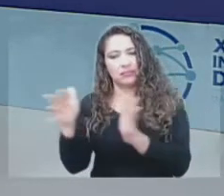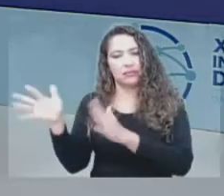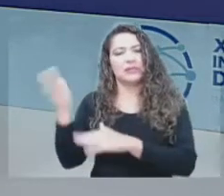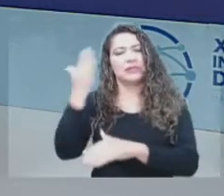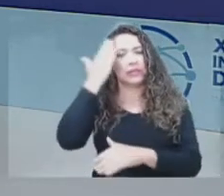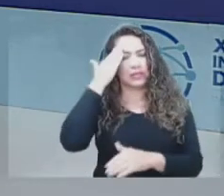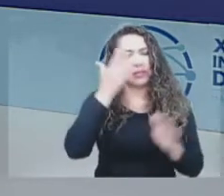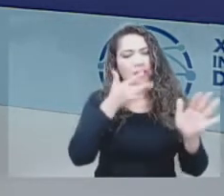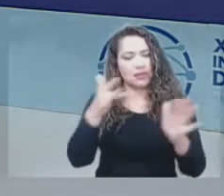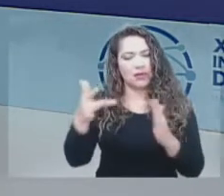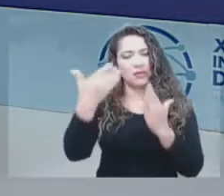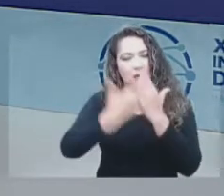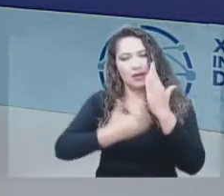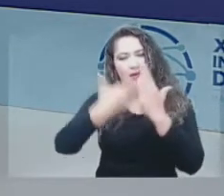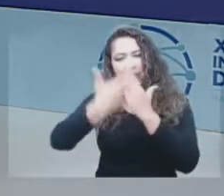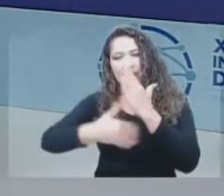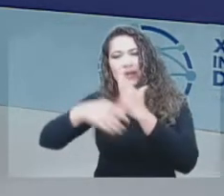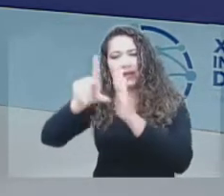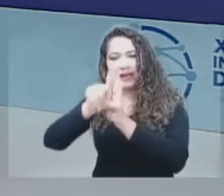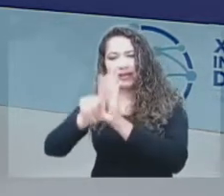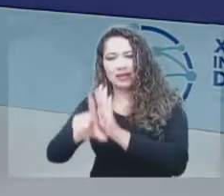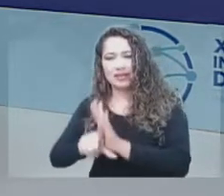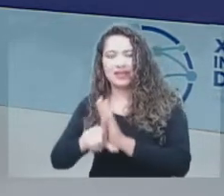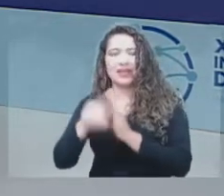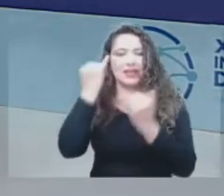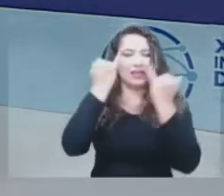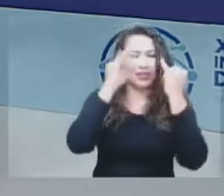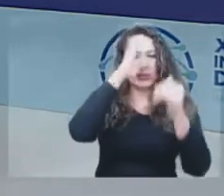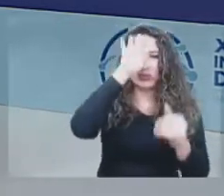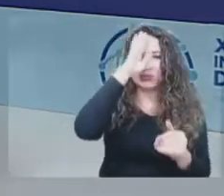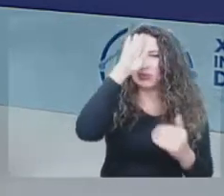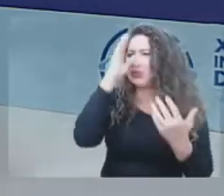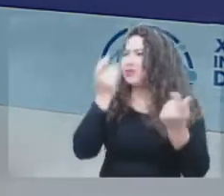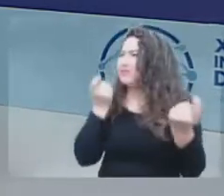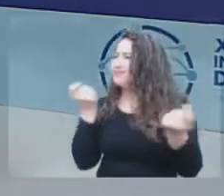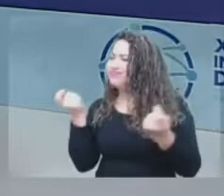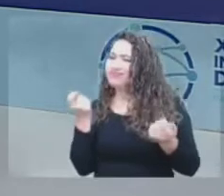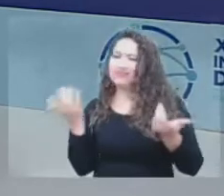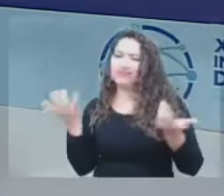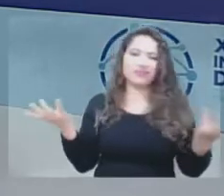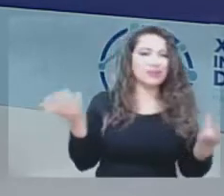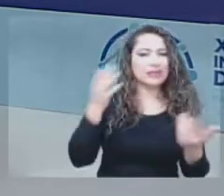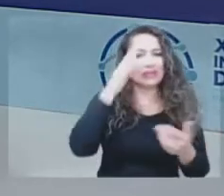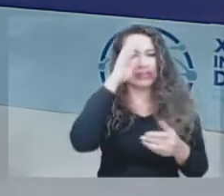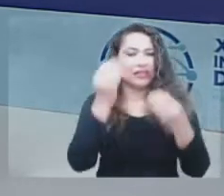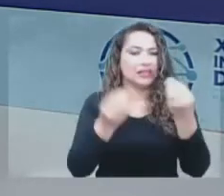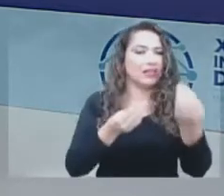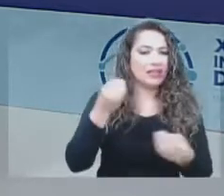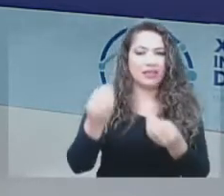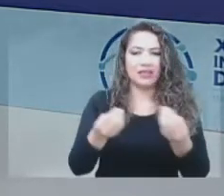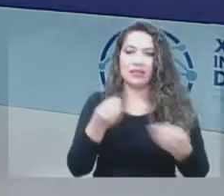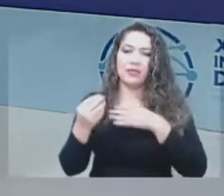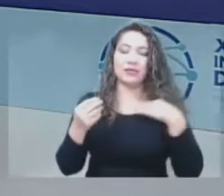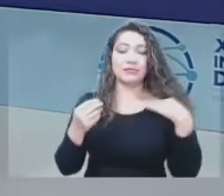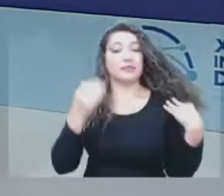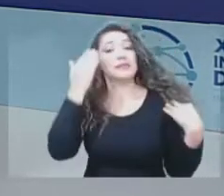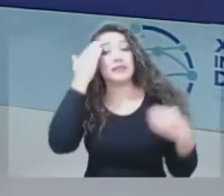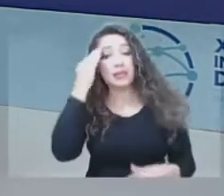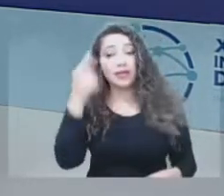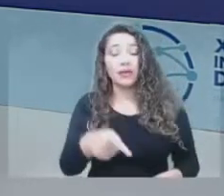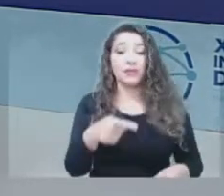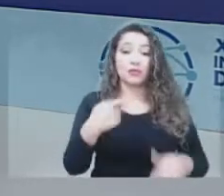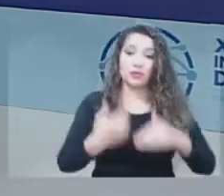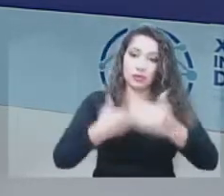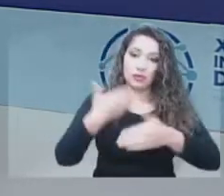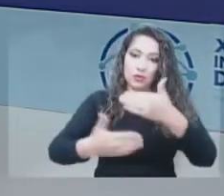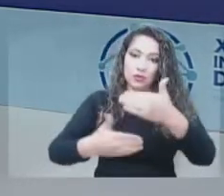serie de inquietudes, de preocupaciones de la industria, y por eso adelantamos nosotros esa propuesta de modernización, que